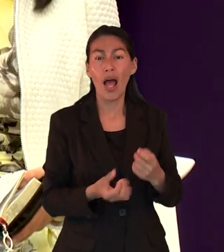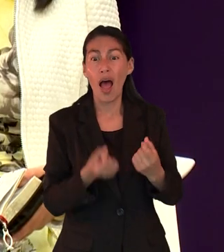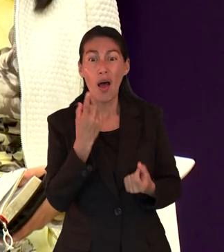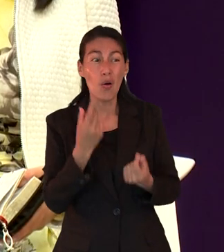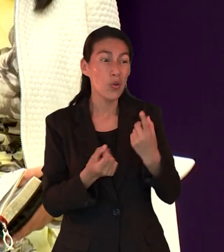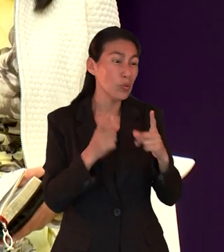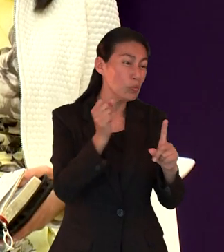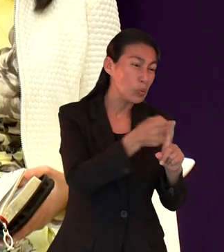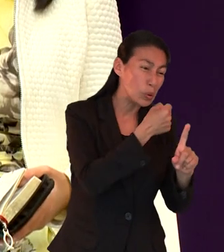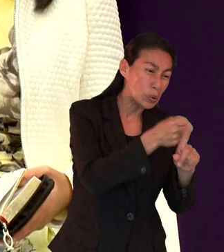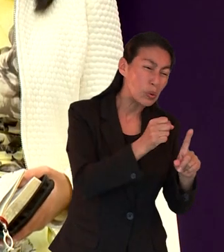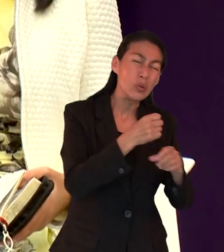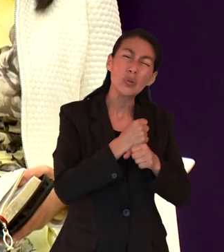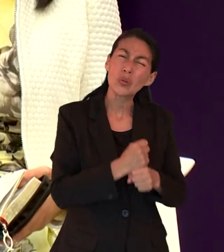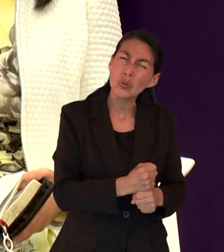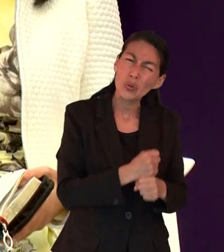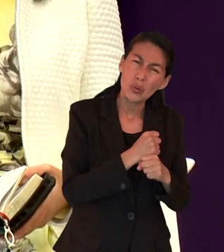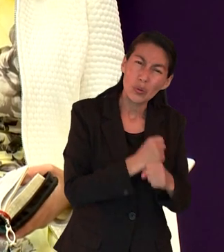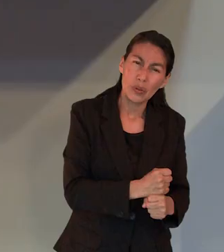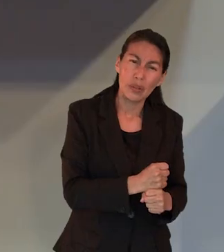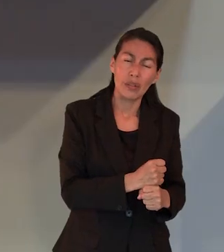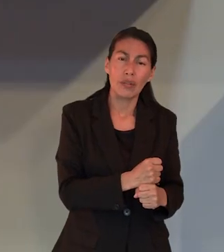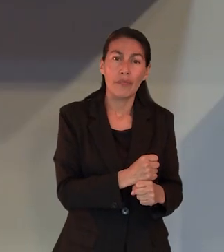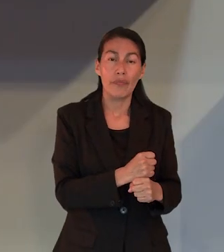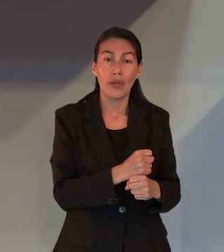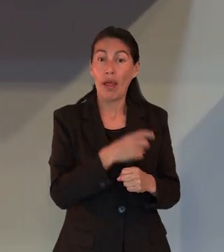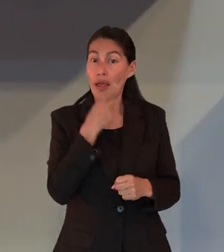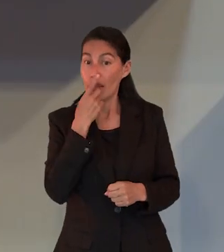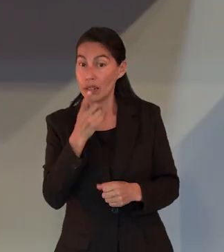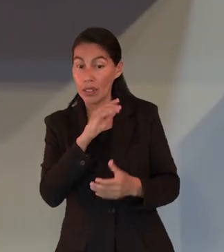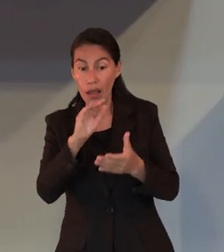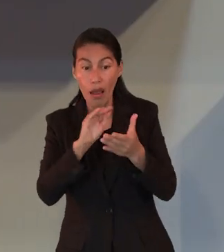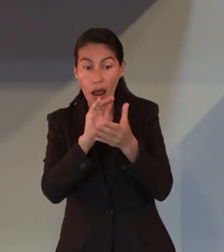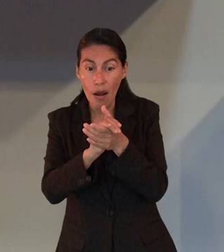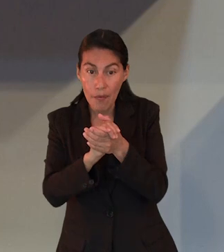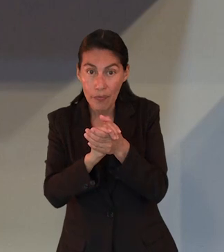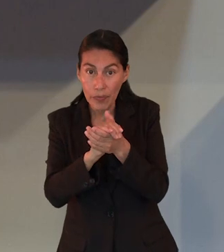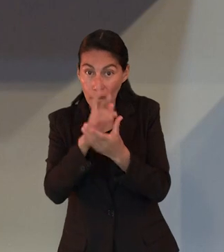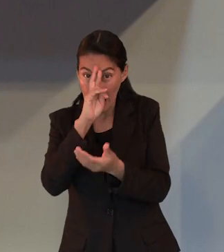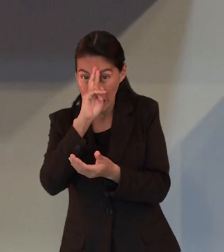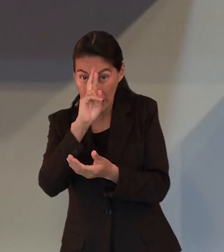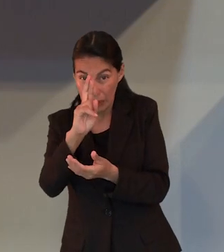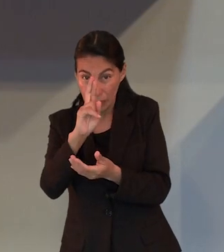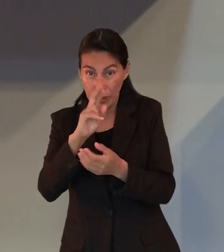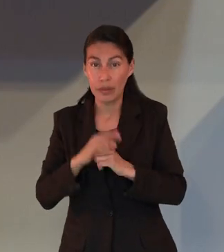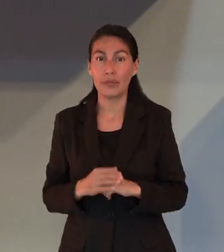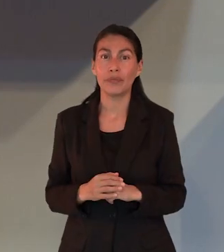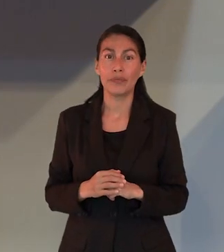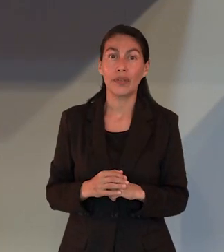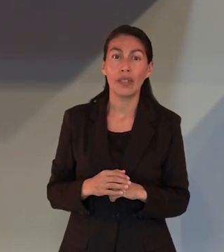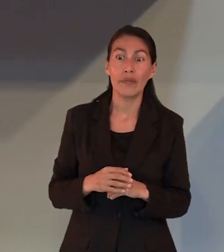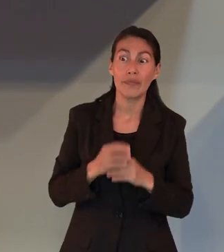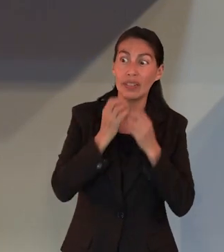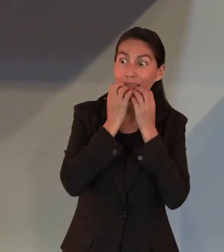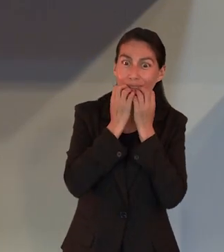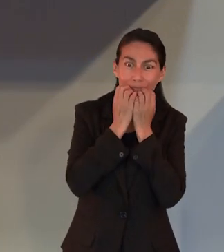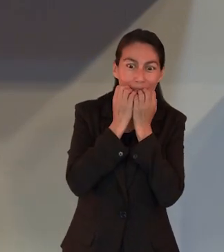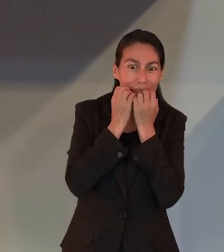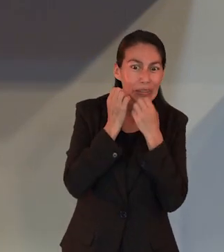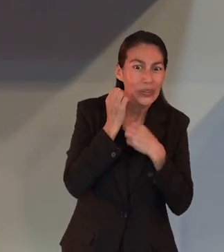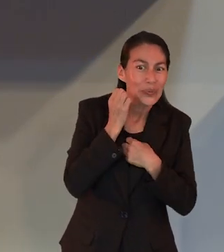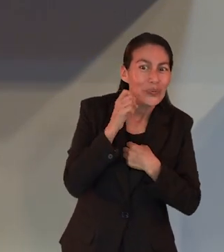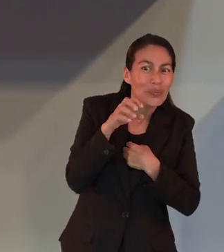aquellos que son maltratados. Habla también de honrar el matrimonio y evitar la codicia.